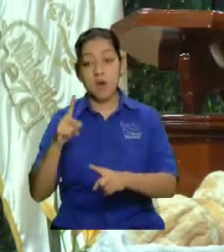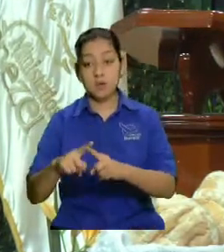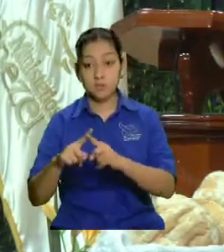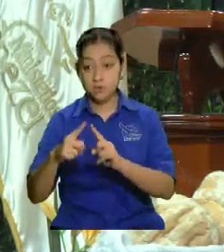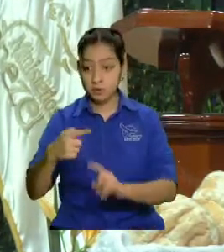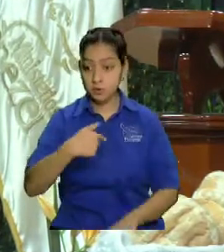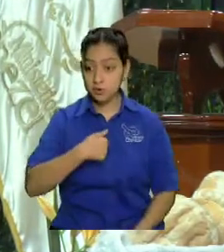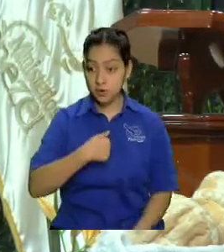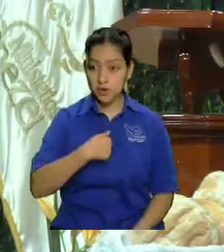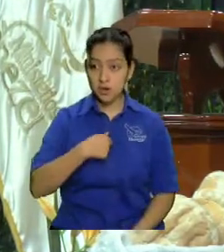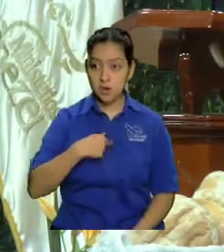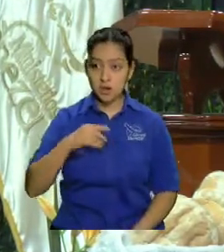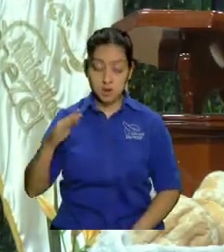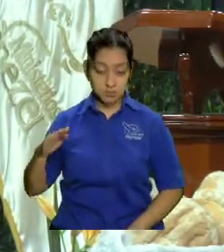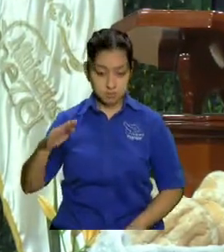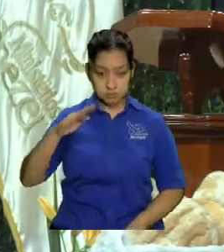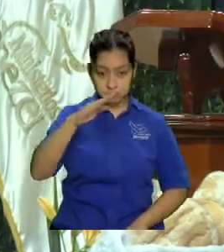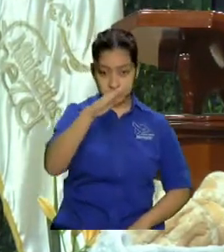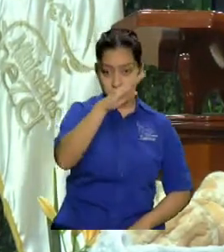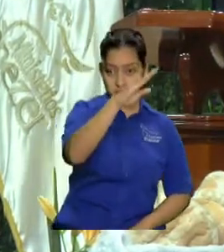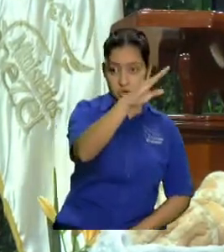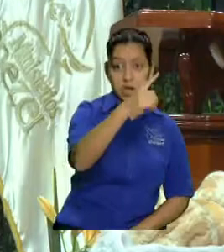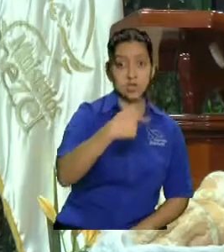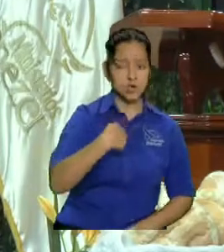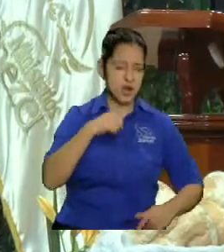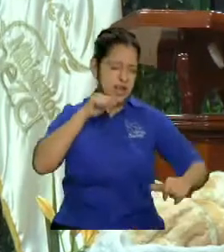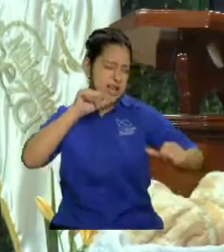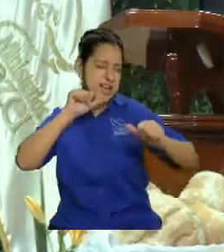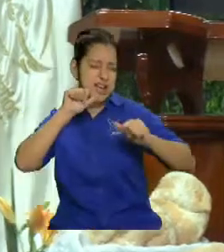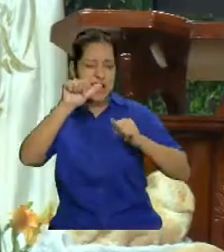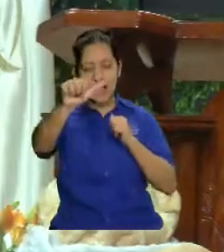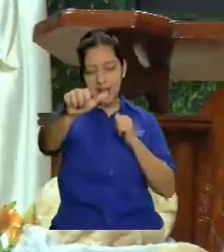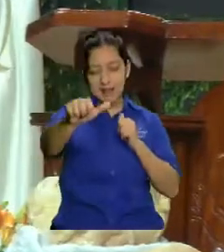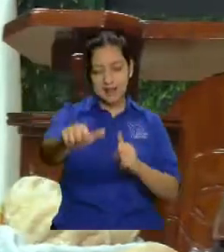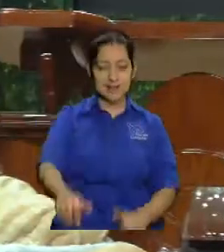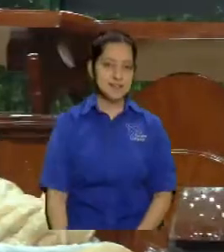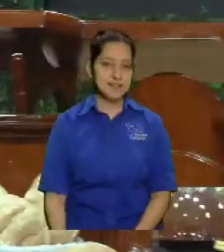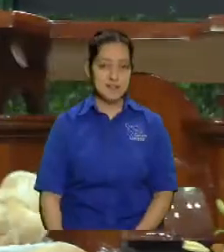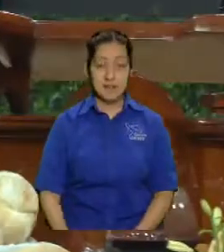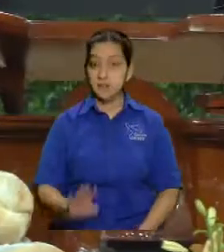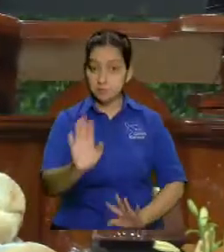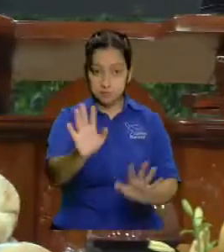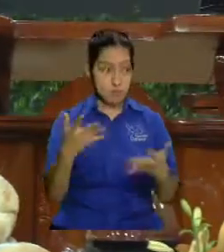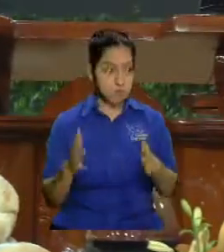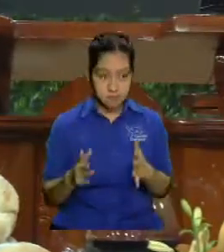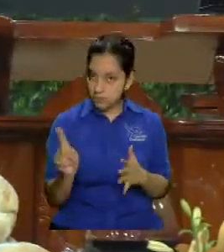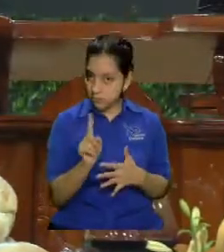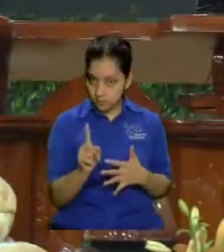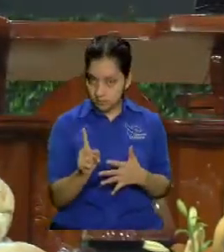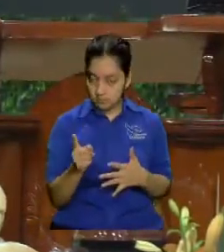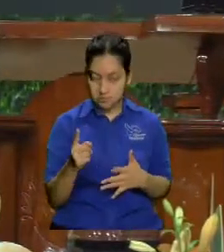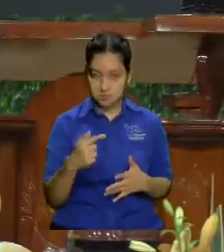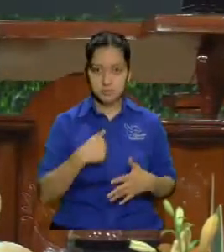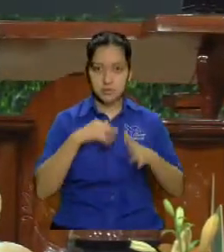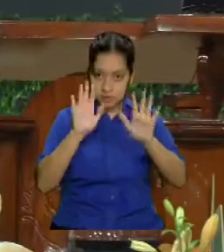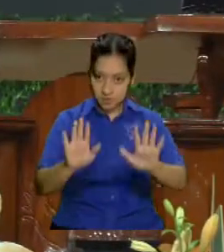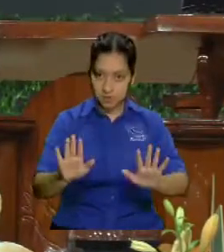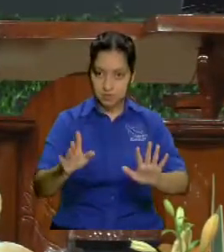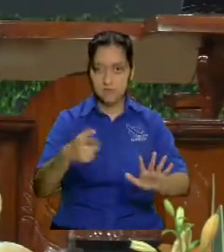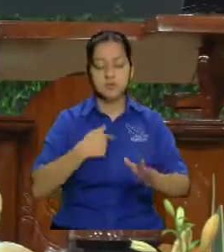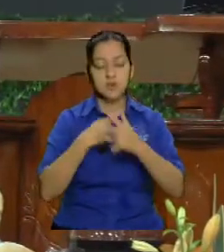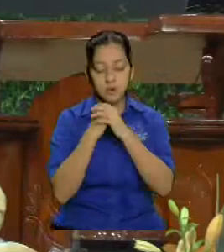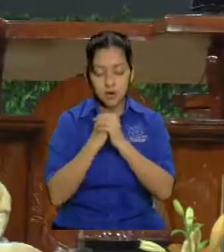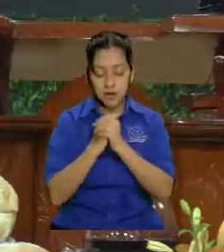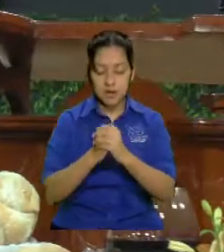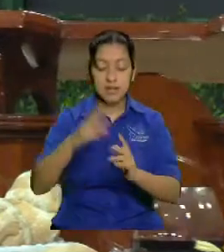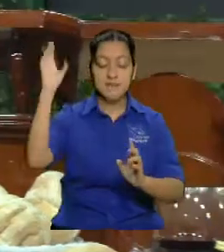gritarle pero no de miedo sino que yo voy a gritar porque voy a estar orando y yo voy a